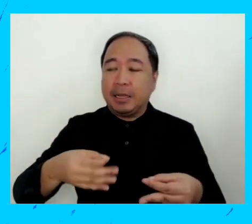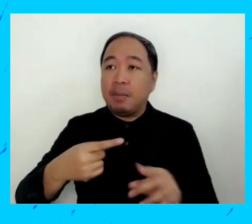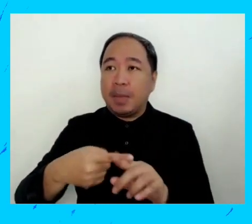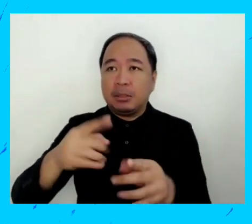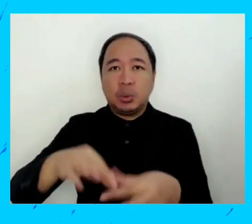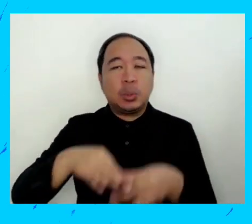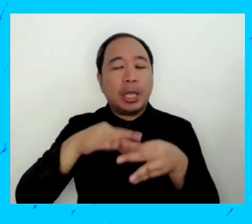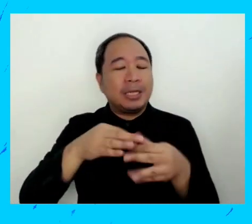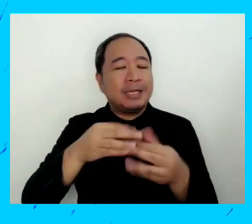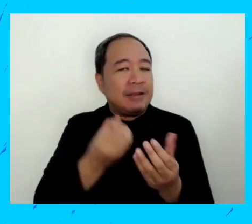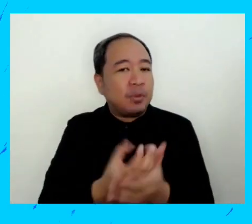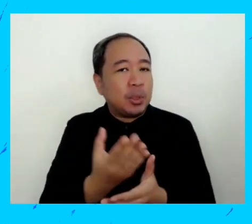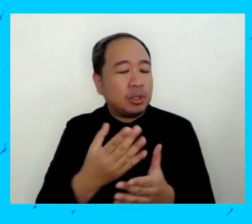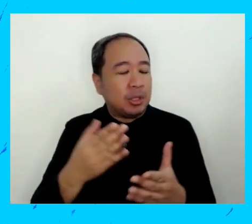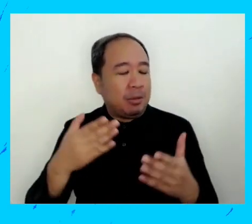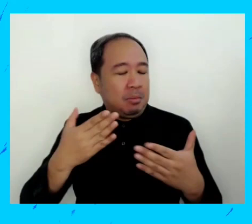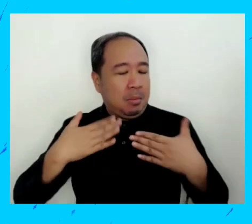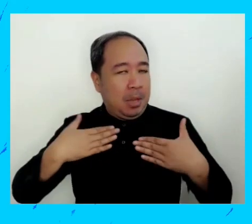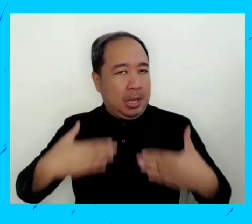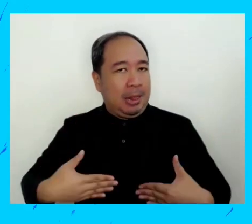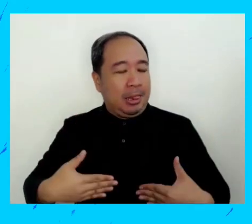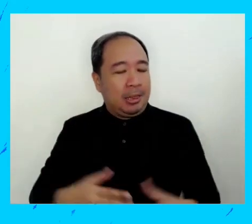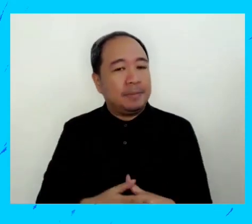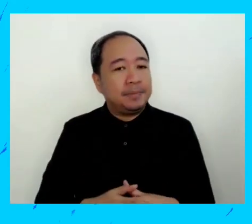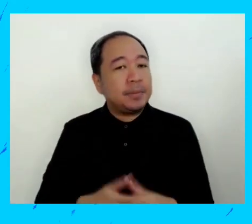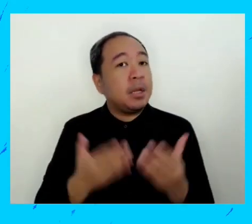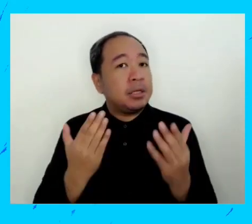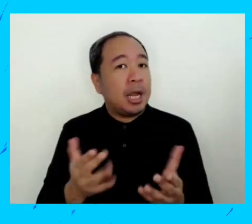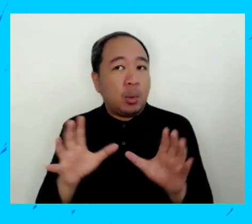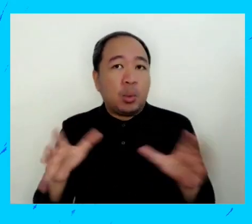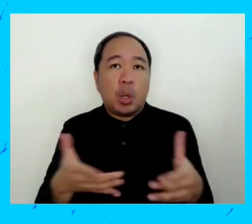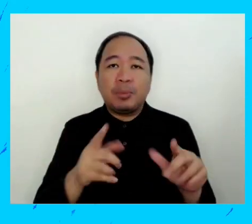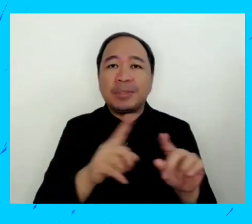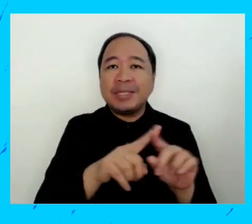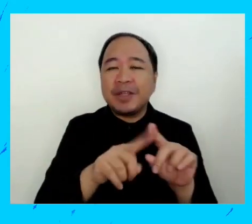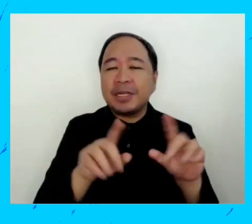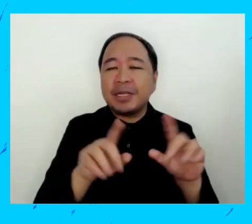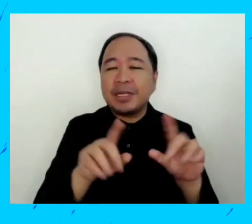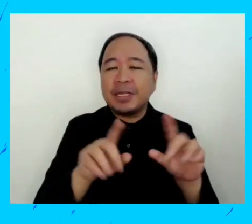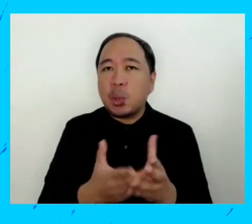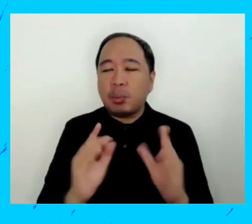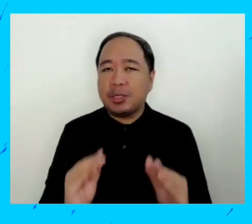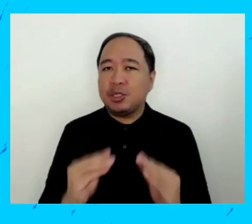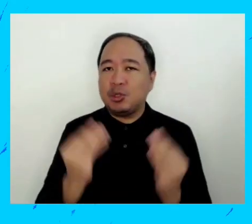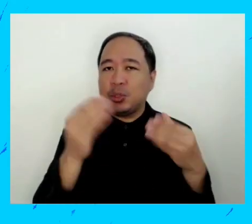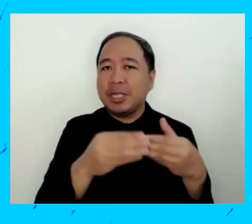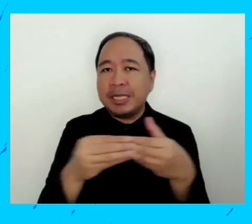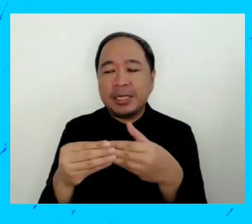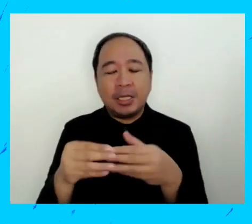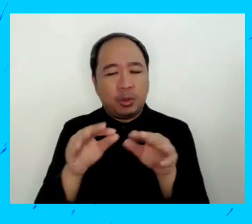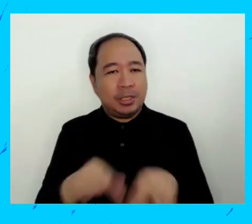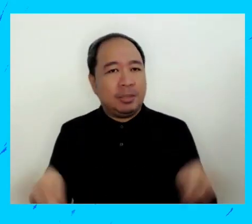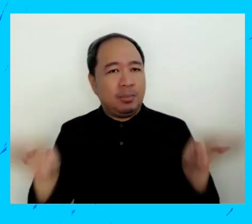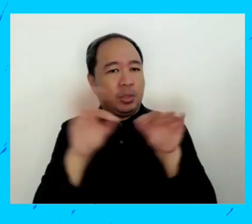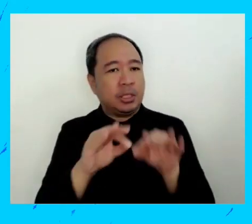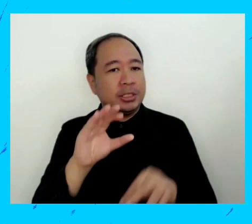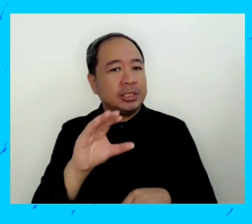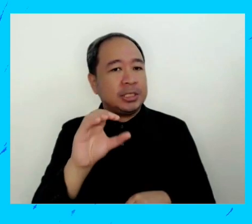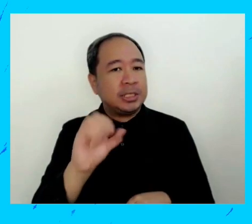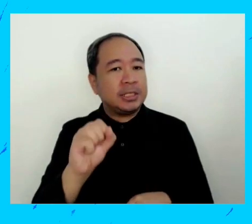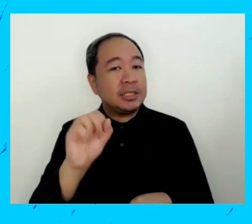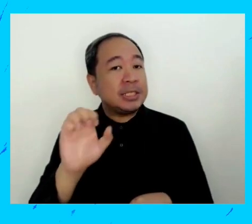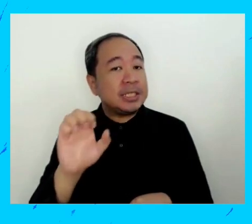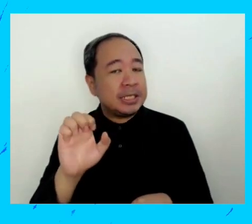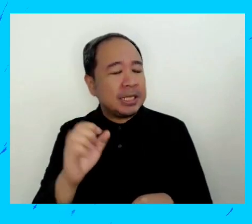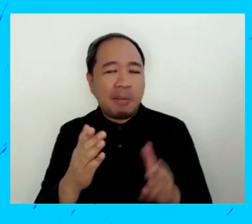decisiones informadas sobre nuestras actitudes productivas hoy tenemos líderes jóvenes del mundo